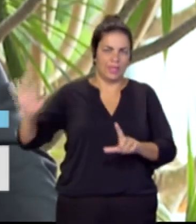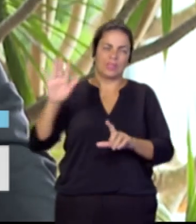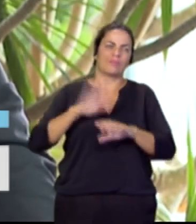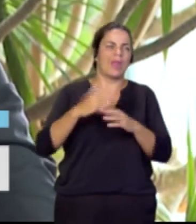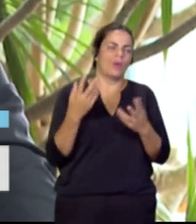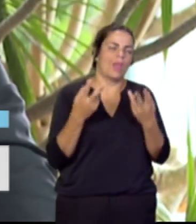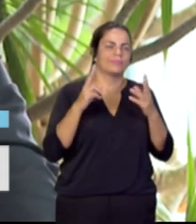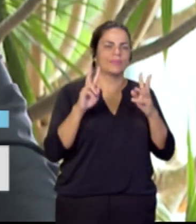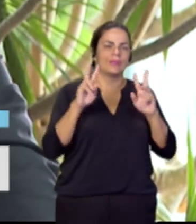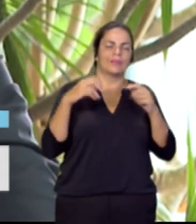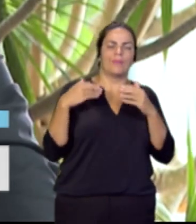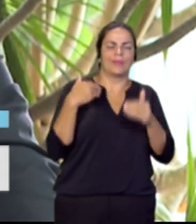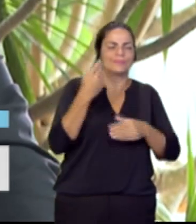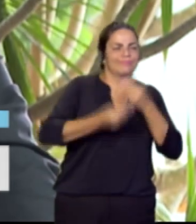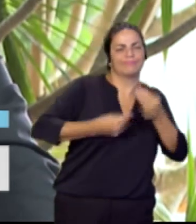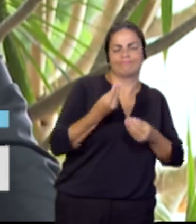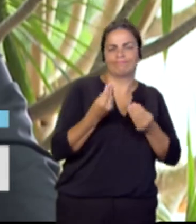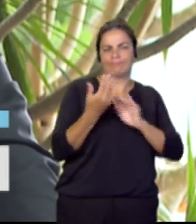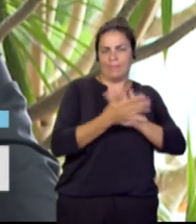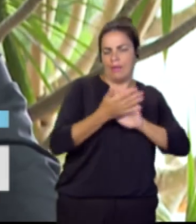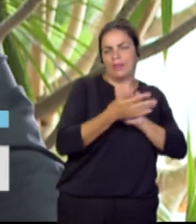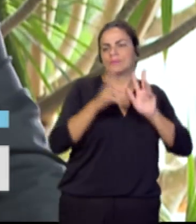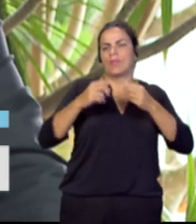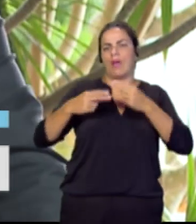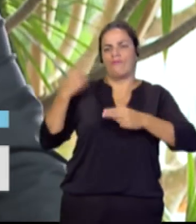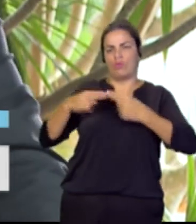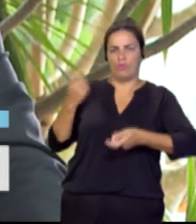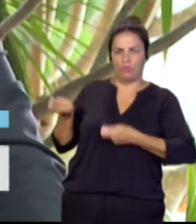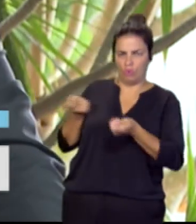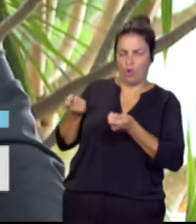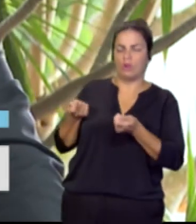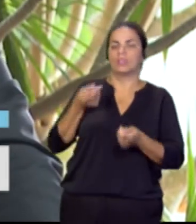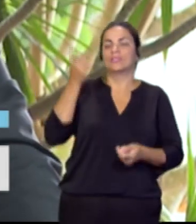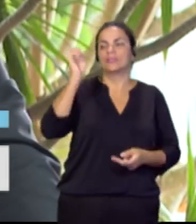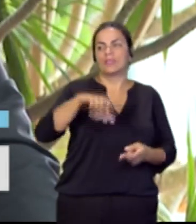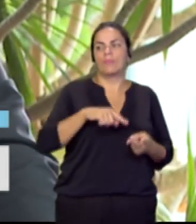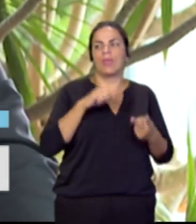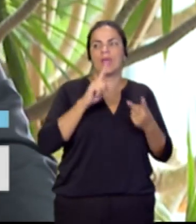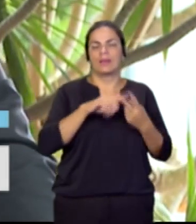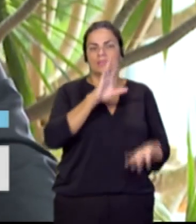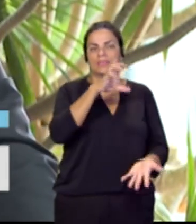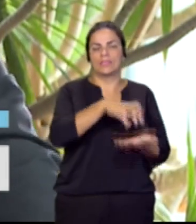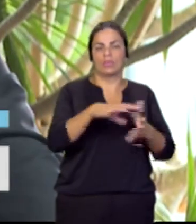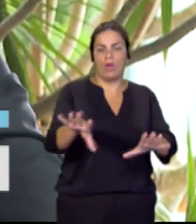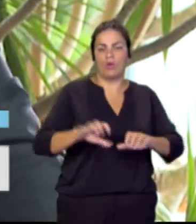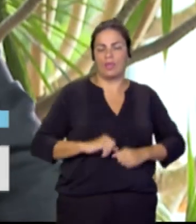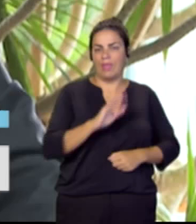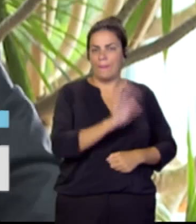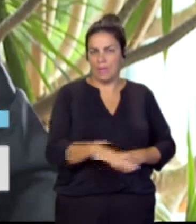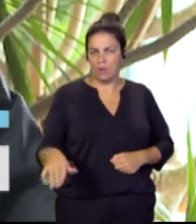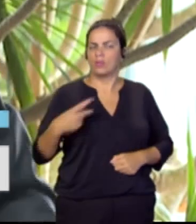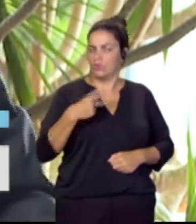operacionales, de control de frontera. Tengo, visitaré centros de acogida de menores